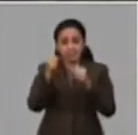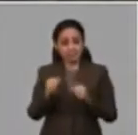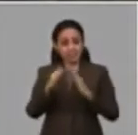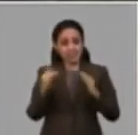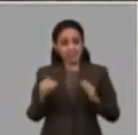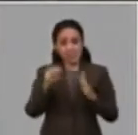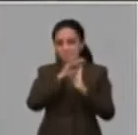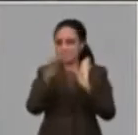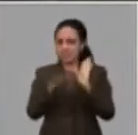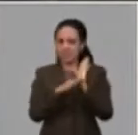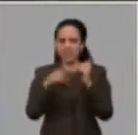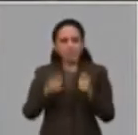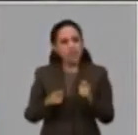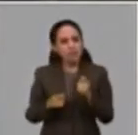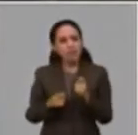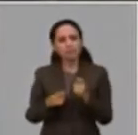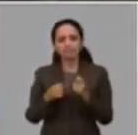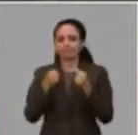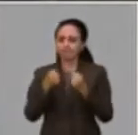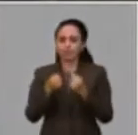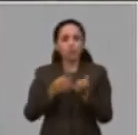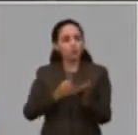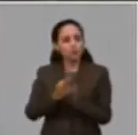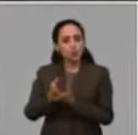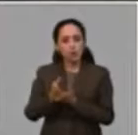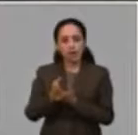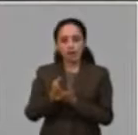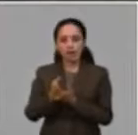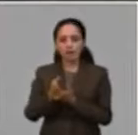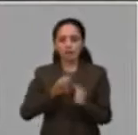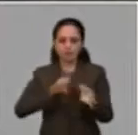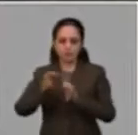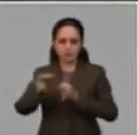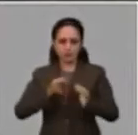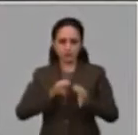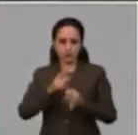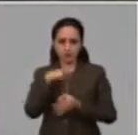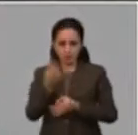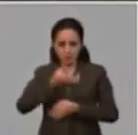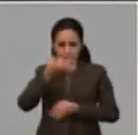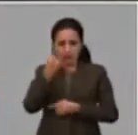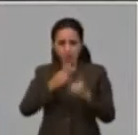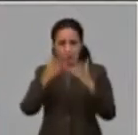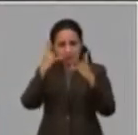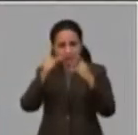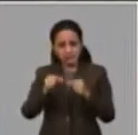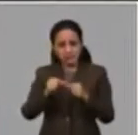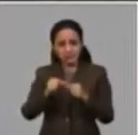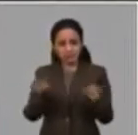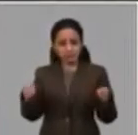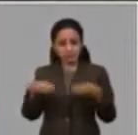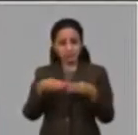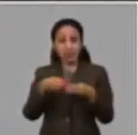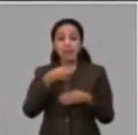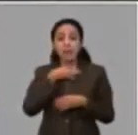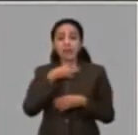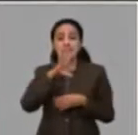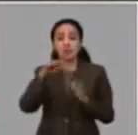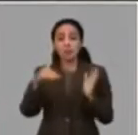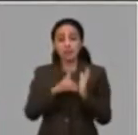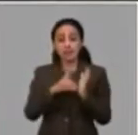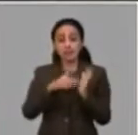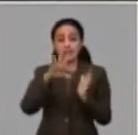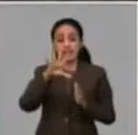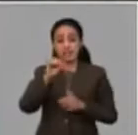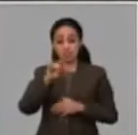el que se debe potenciar. Nosotros, por citar alguna cifra, cerramos enero con 5.509 trabajadores por